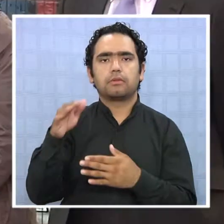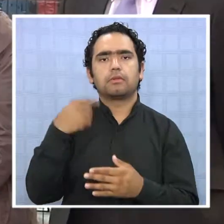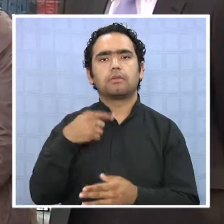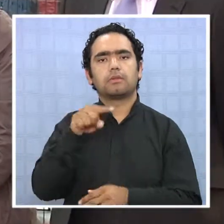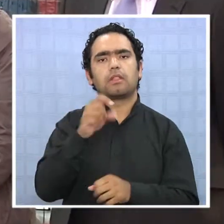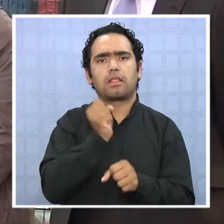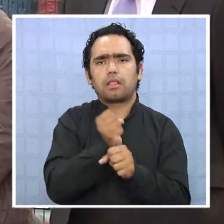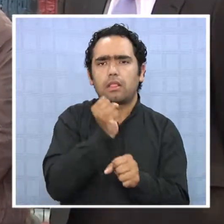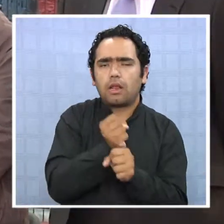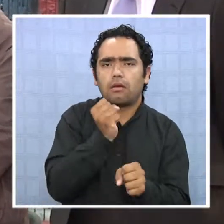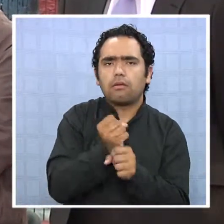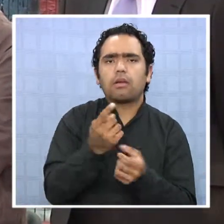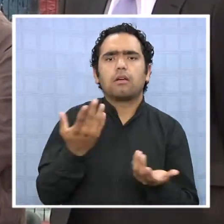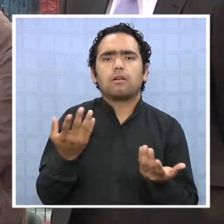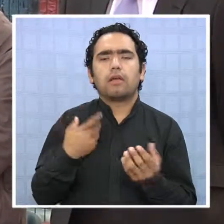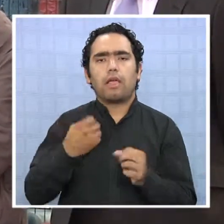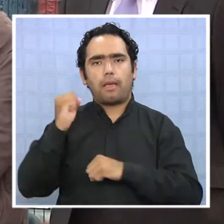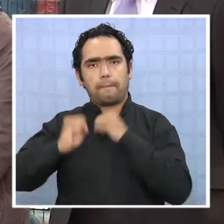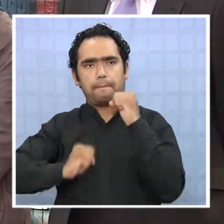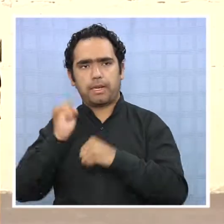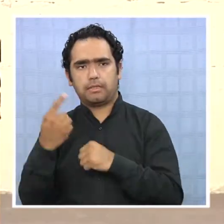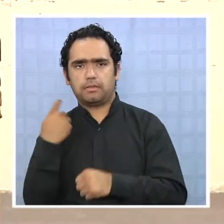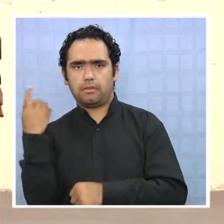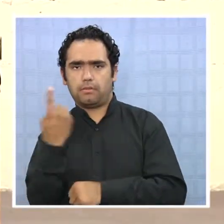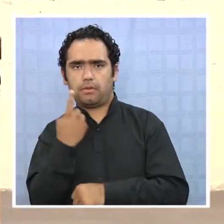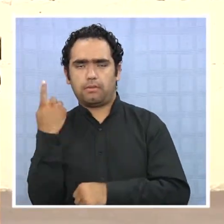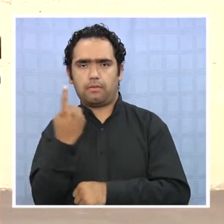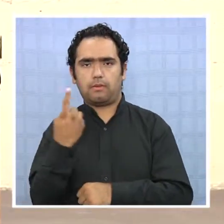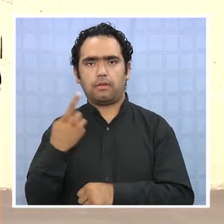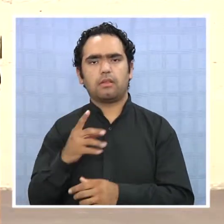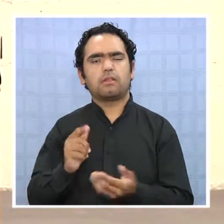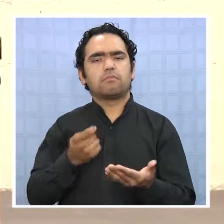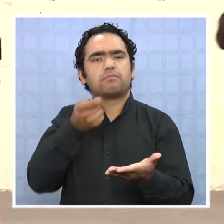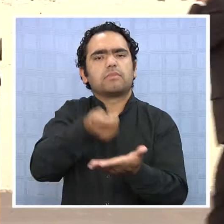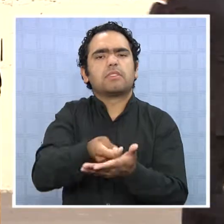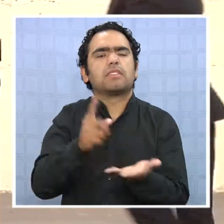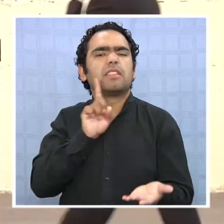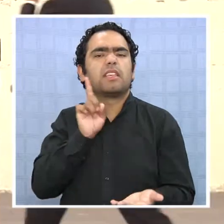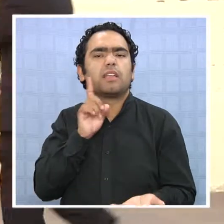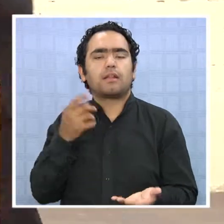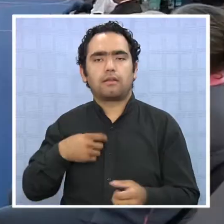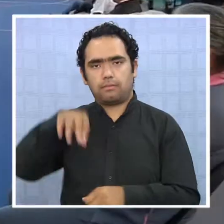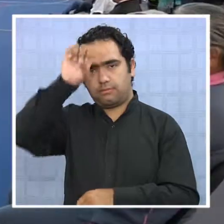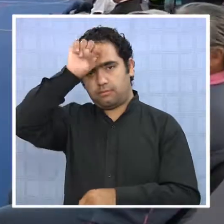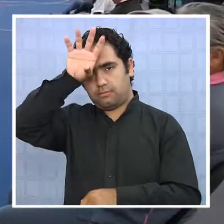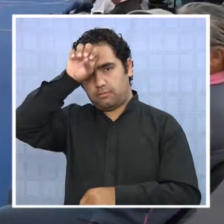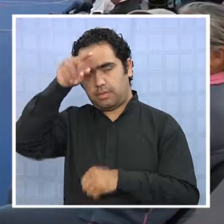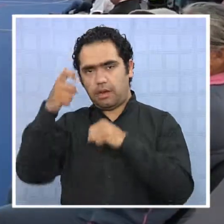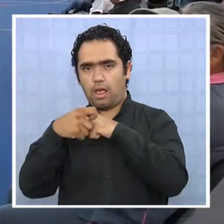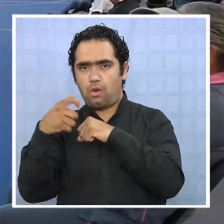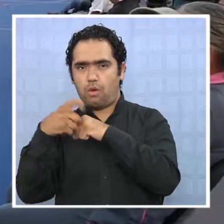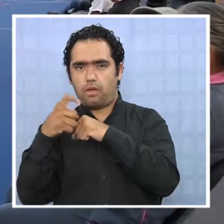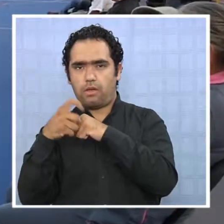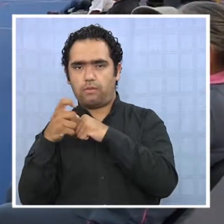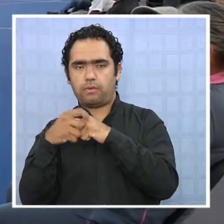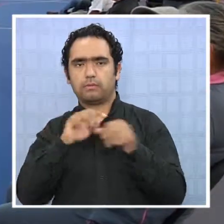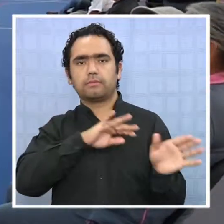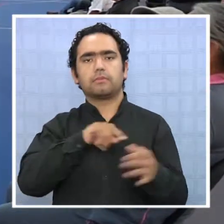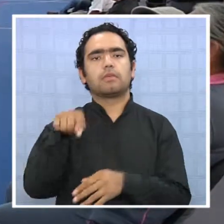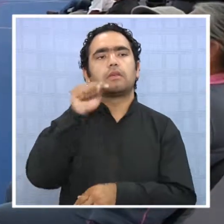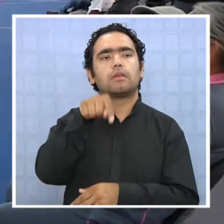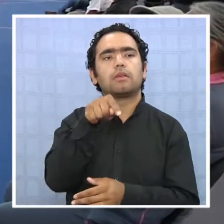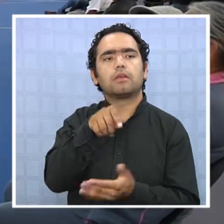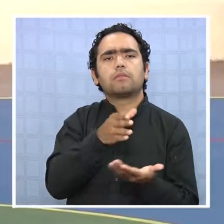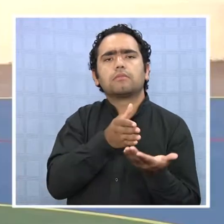de remodelación, fue importante la ayuda de la empresa privada, en este caso el aporte de la minera Doña Inés de Coyahuasi. Mire, esto